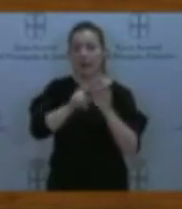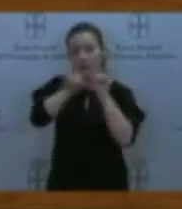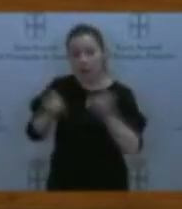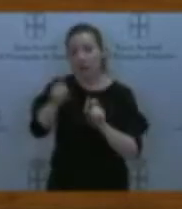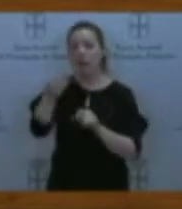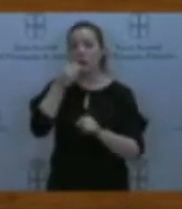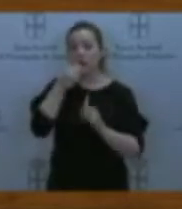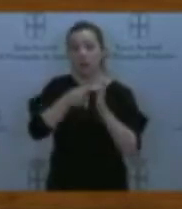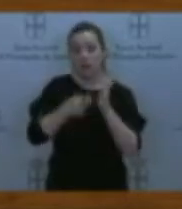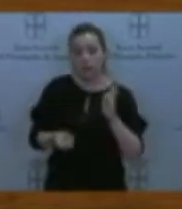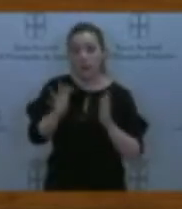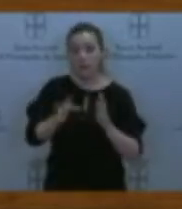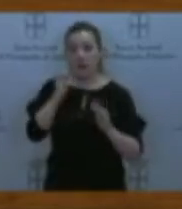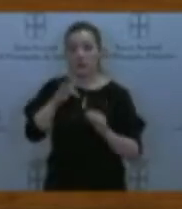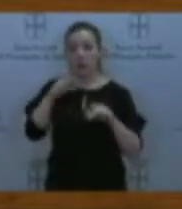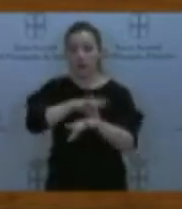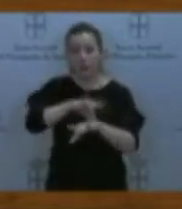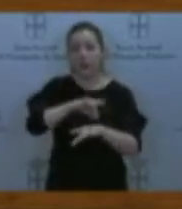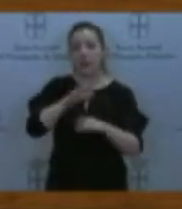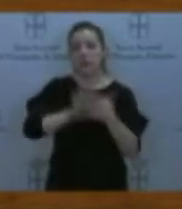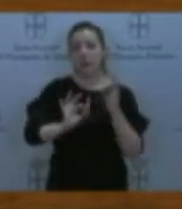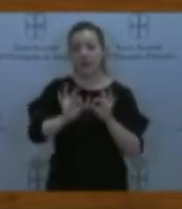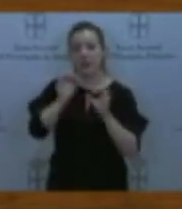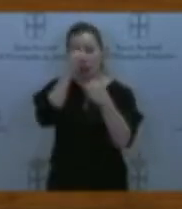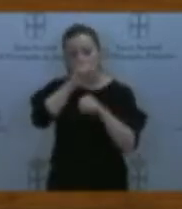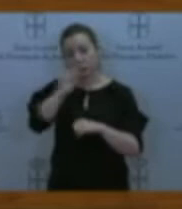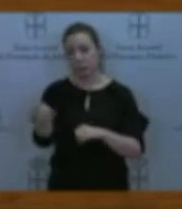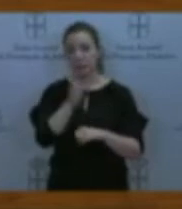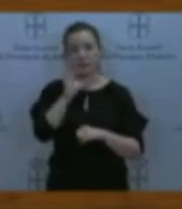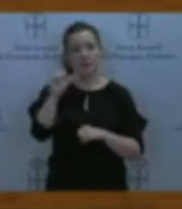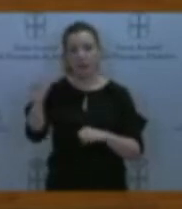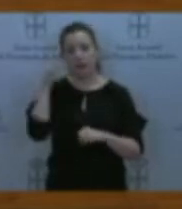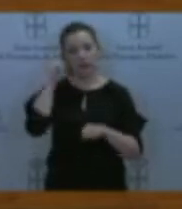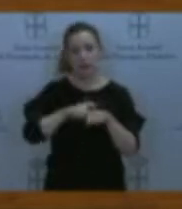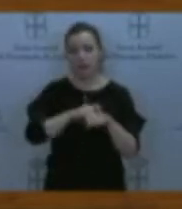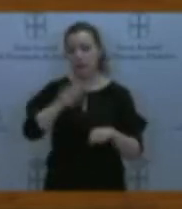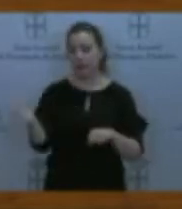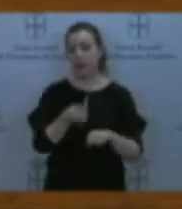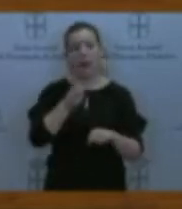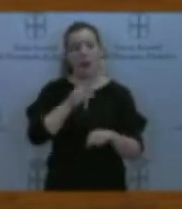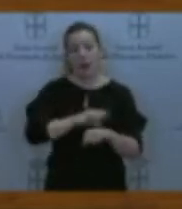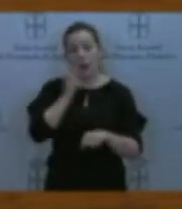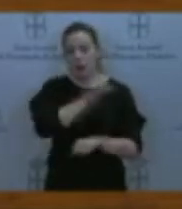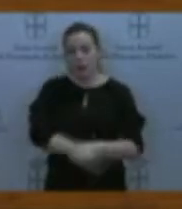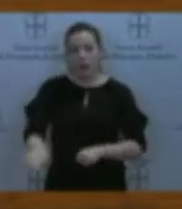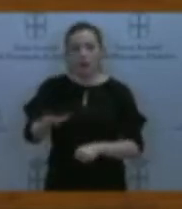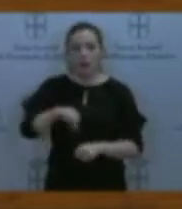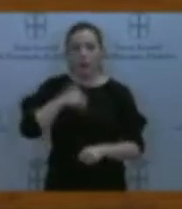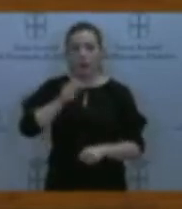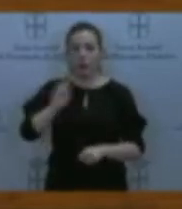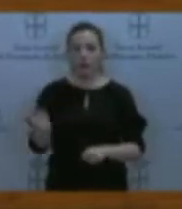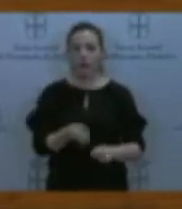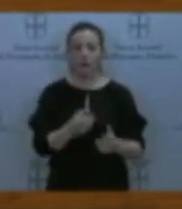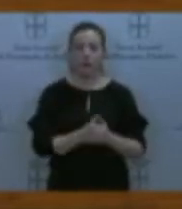nutrición y dietética, facultativas, especialistas de laboratorio, el SAC, categorías de enfermería, psiquiatría, pediatría, quirúrgica…